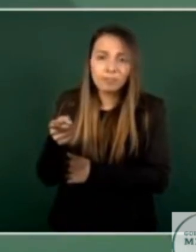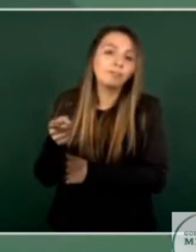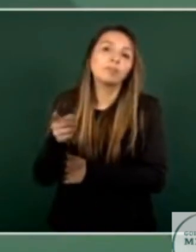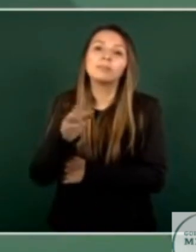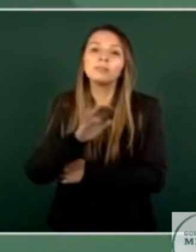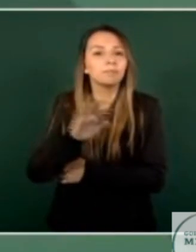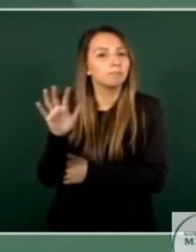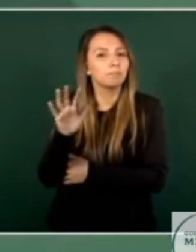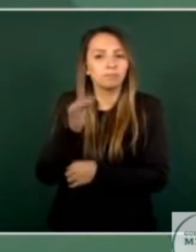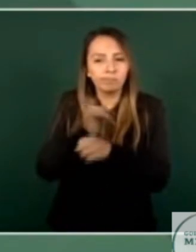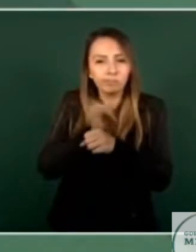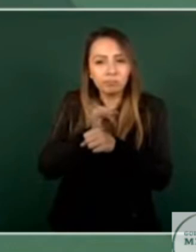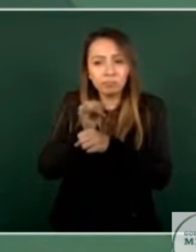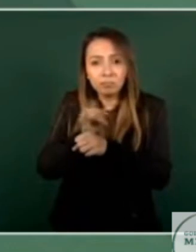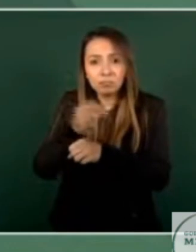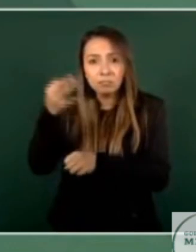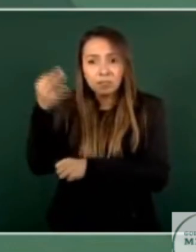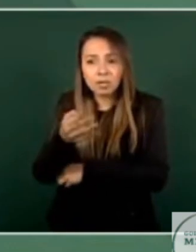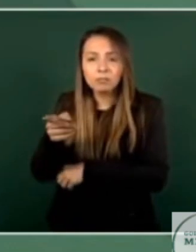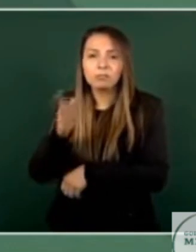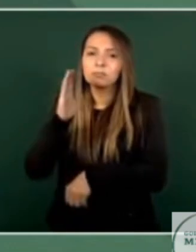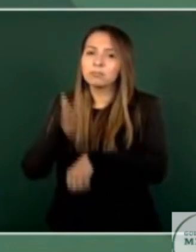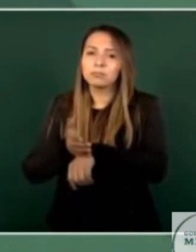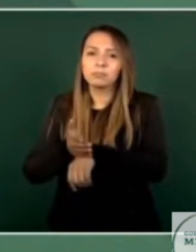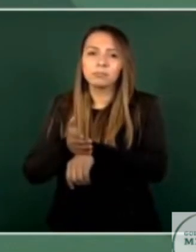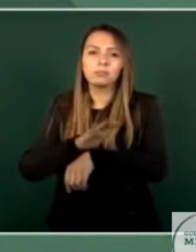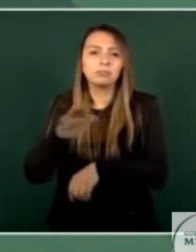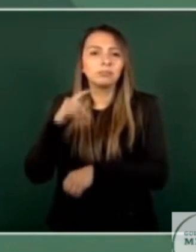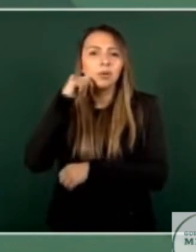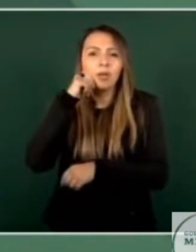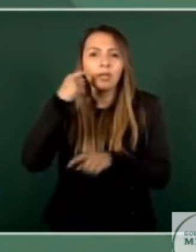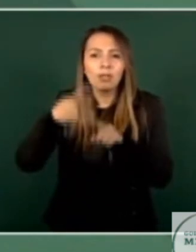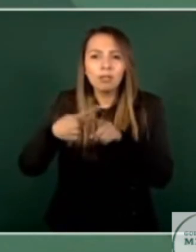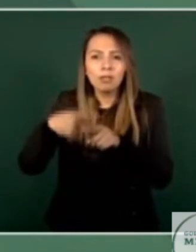investigado y castigado sea quien sea